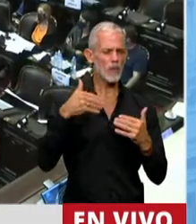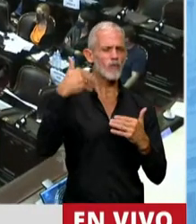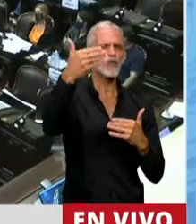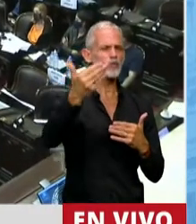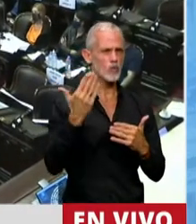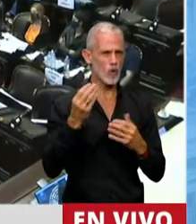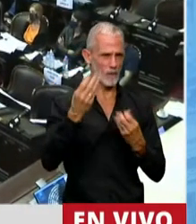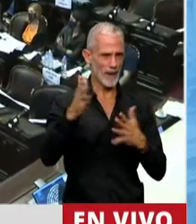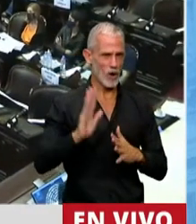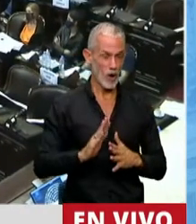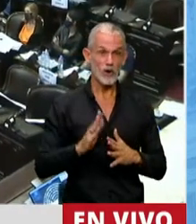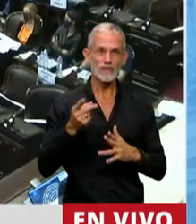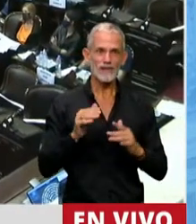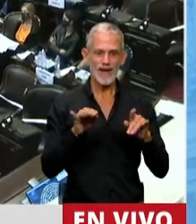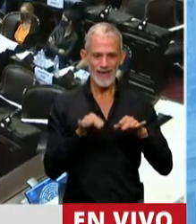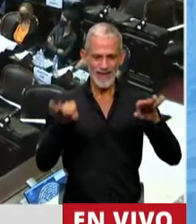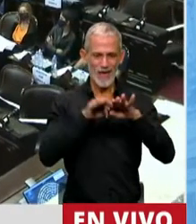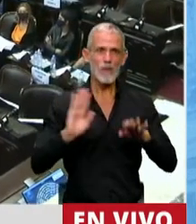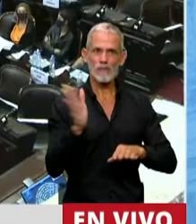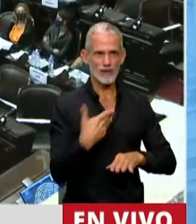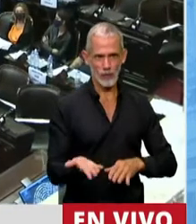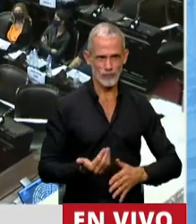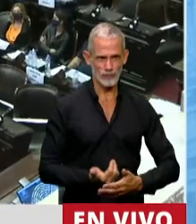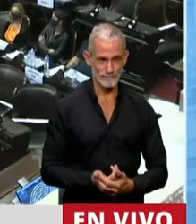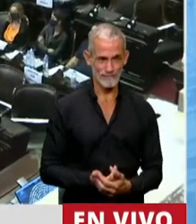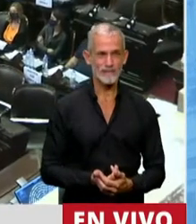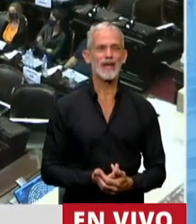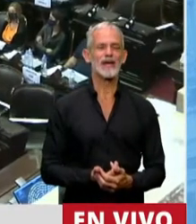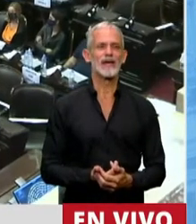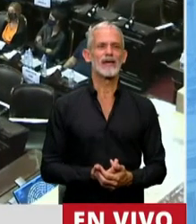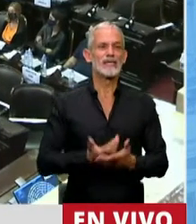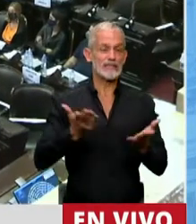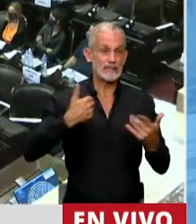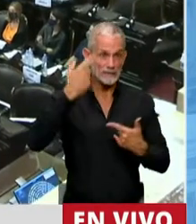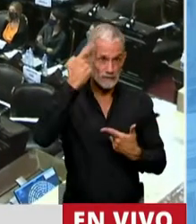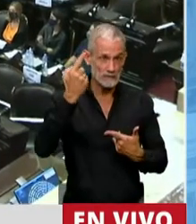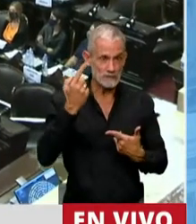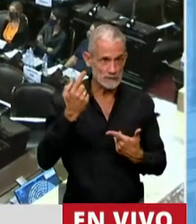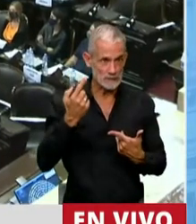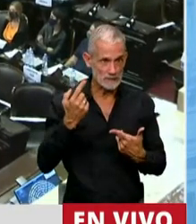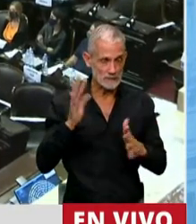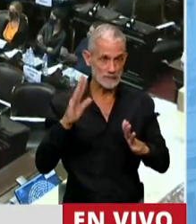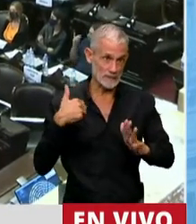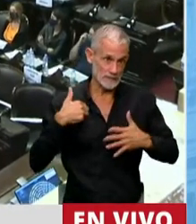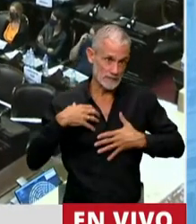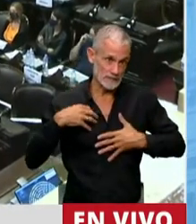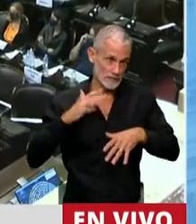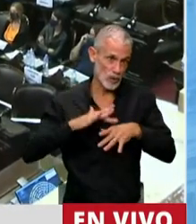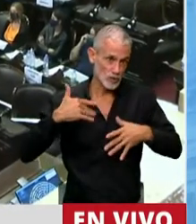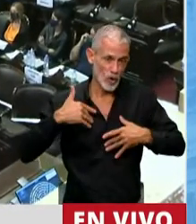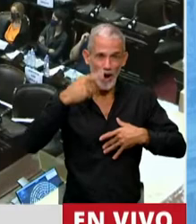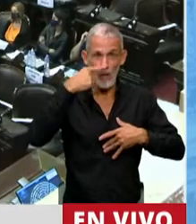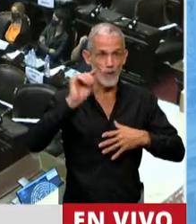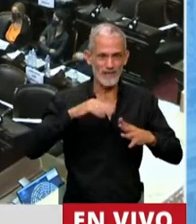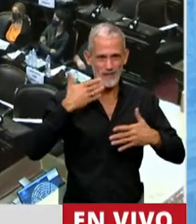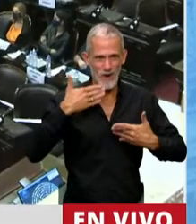y más igualitario. Ahora, creo que vale la pena, y me tocó ser uno de los últimos que